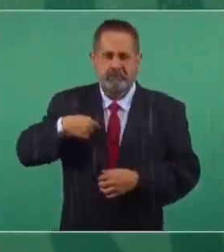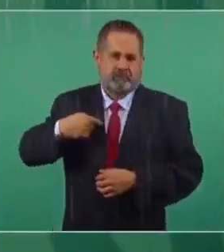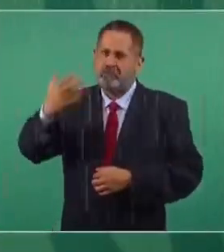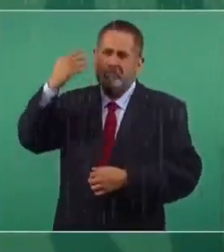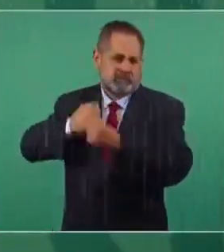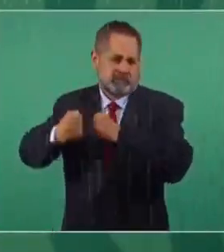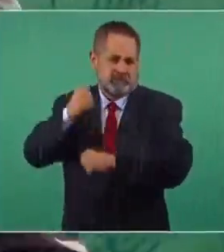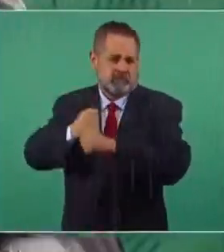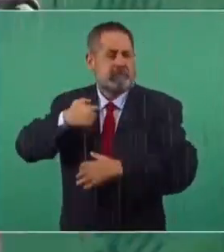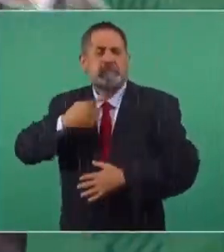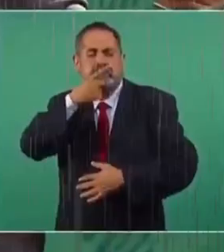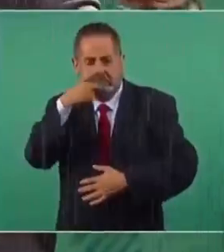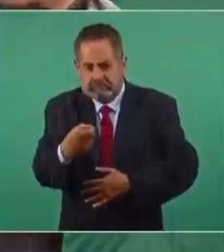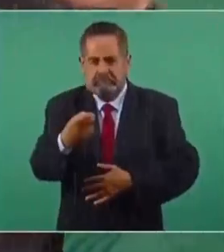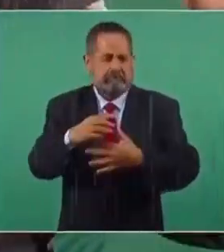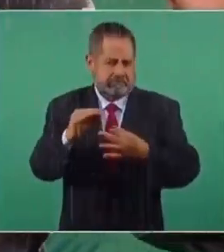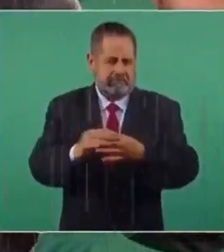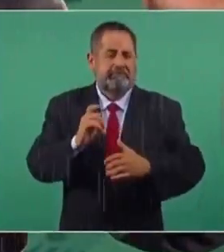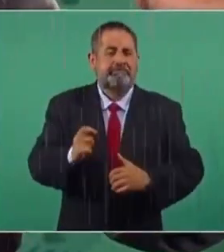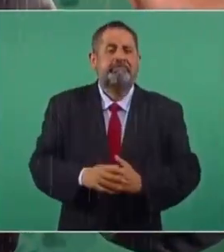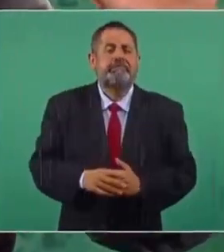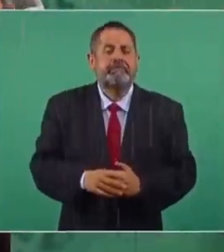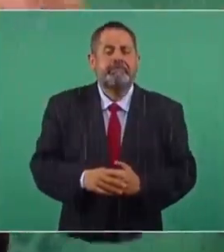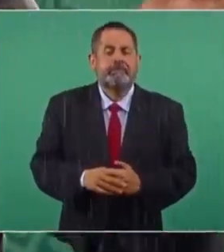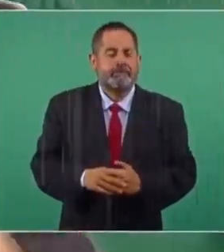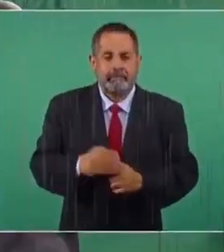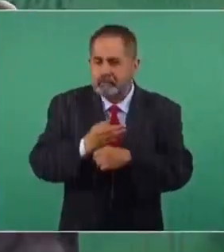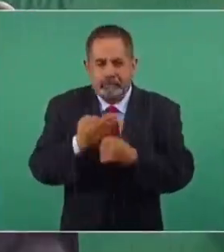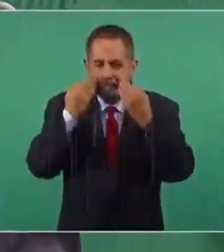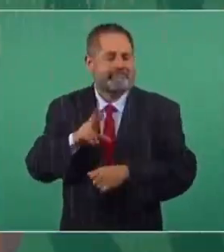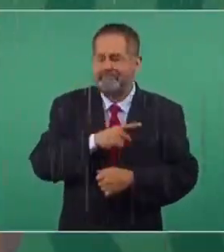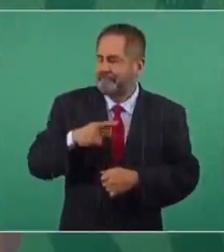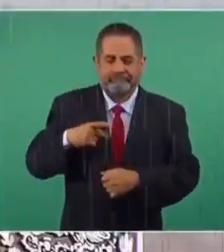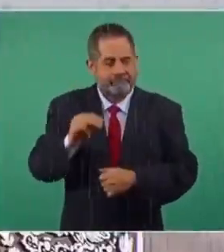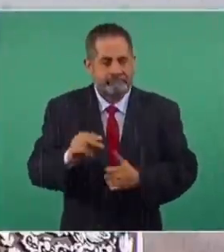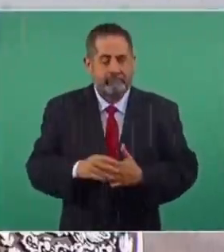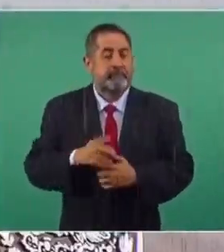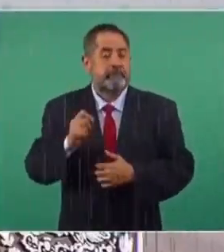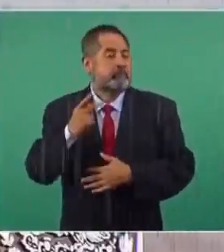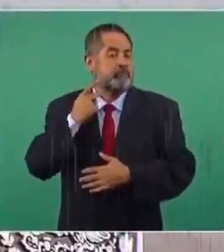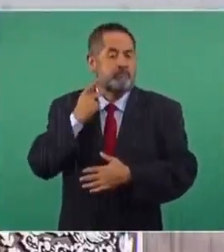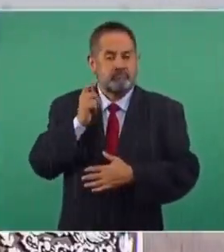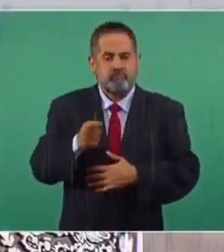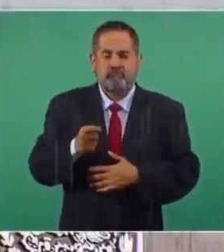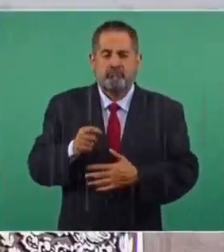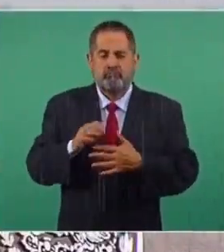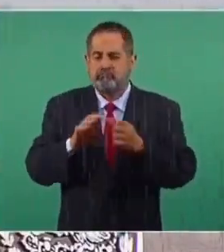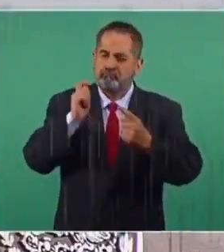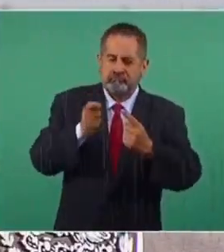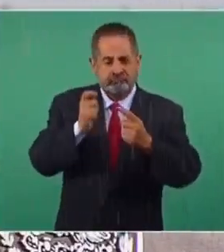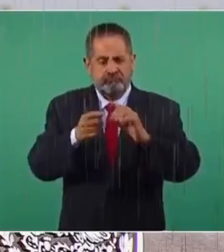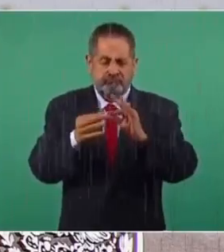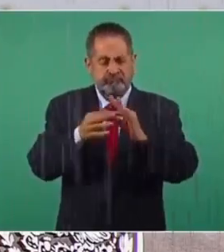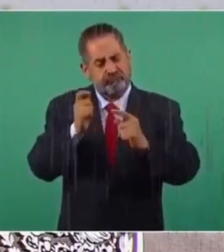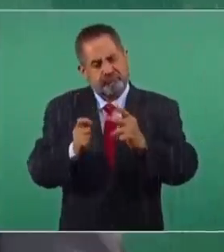muchísimos años es ya una realidad. La política es de definiciones,